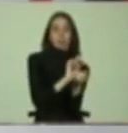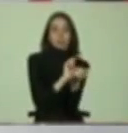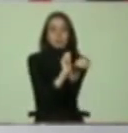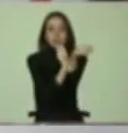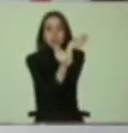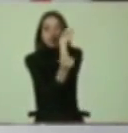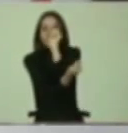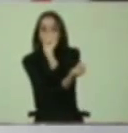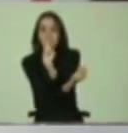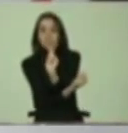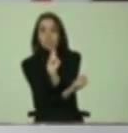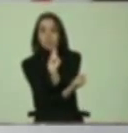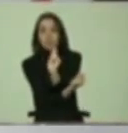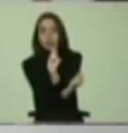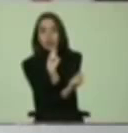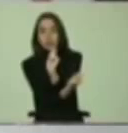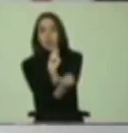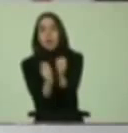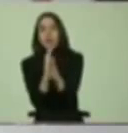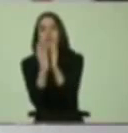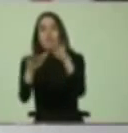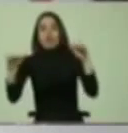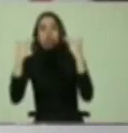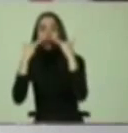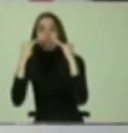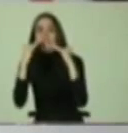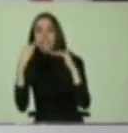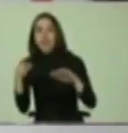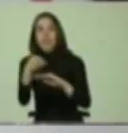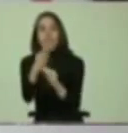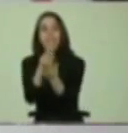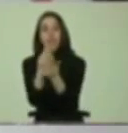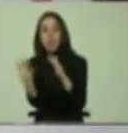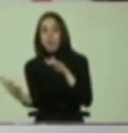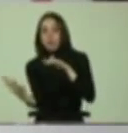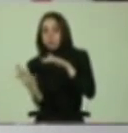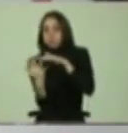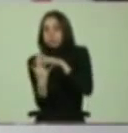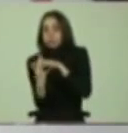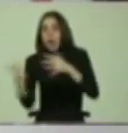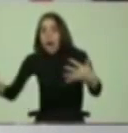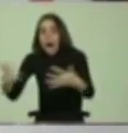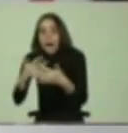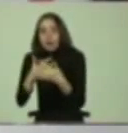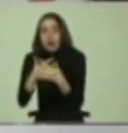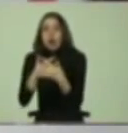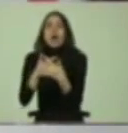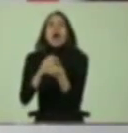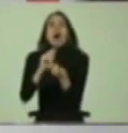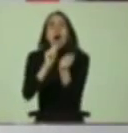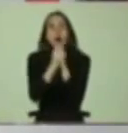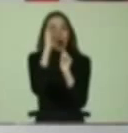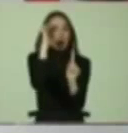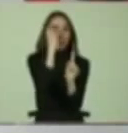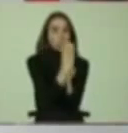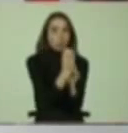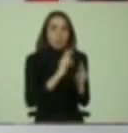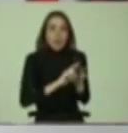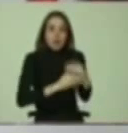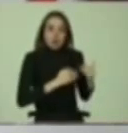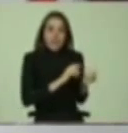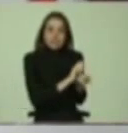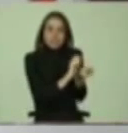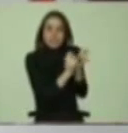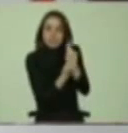transforma para acoger a todos los niños que acuden a la escuela y no solo acogerlos, sino transformar su cultura, sus prácticas,